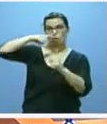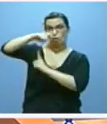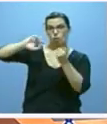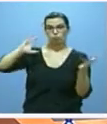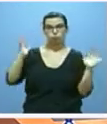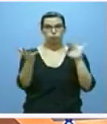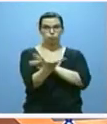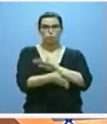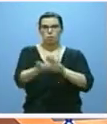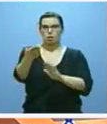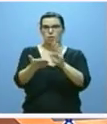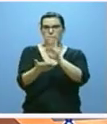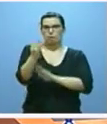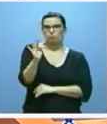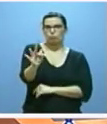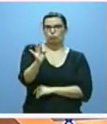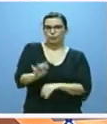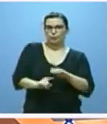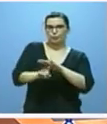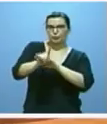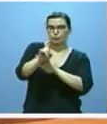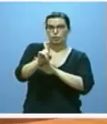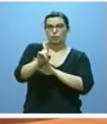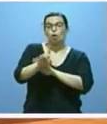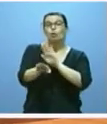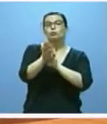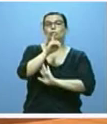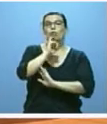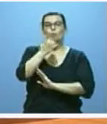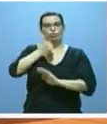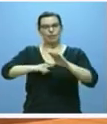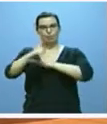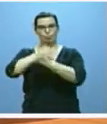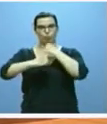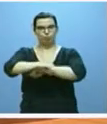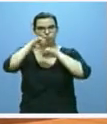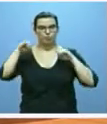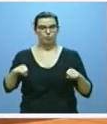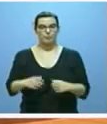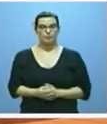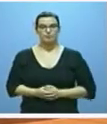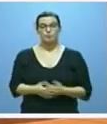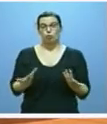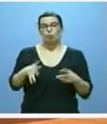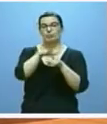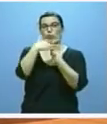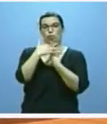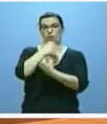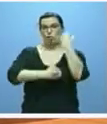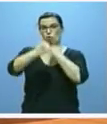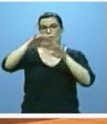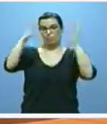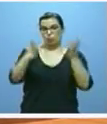una tendencia positiva que solo se mantendrá consolidando el crecimiento. En este sentido, el cuadro macroeconómico del presupuesto